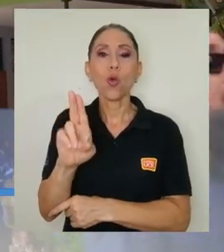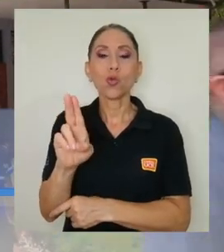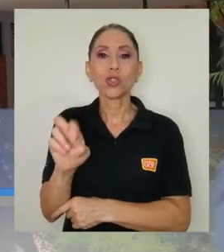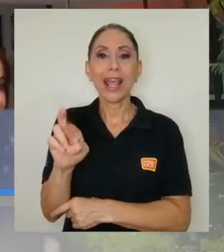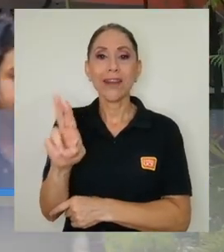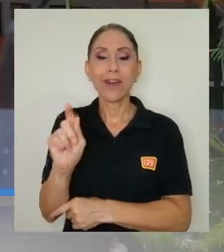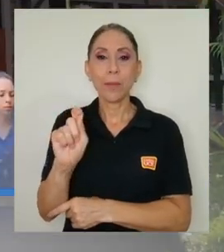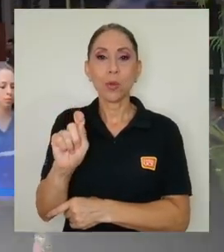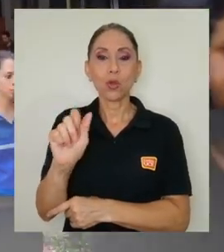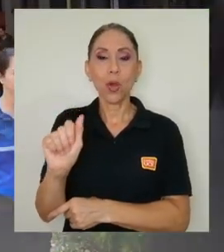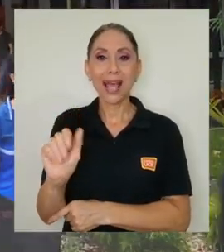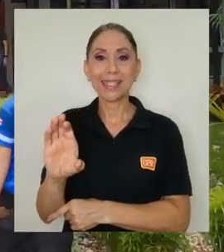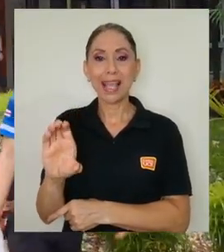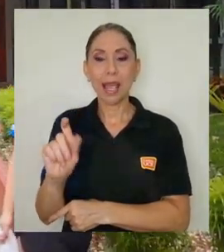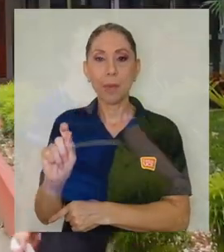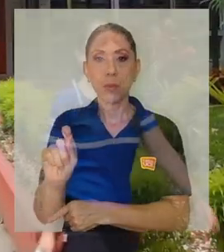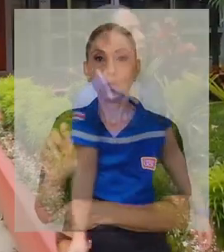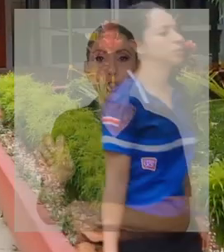.cr.